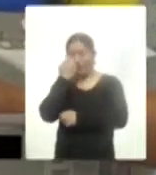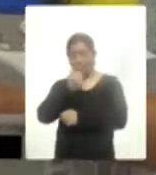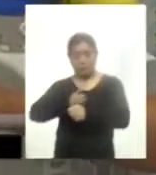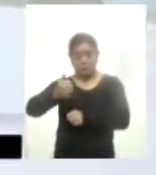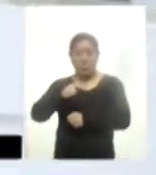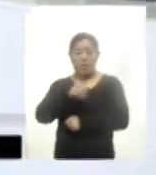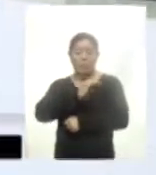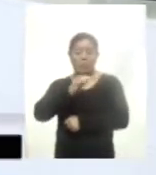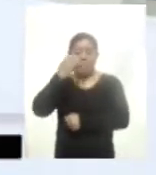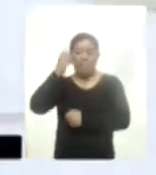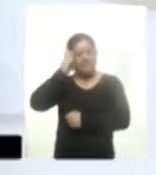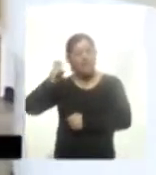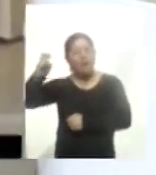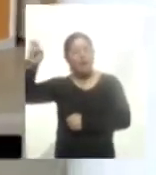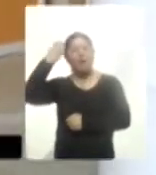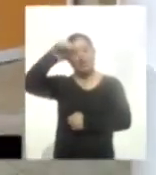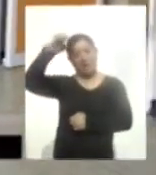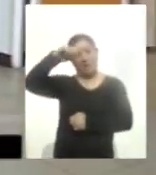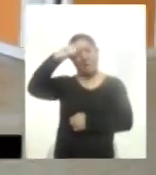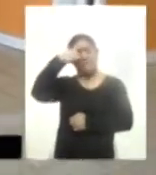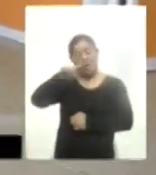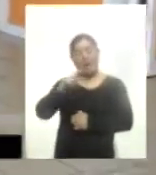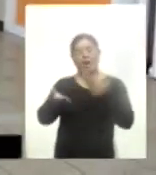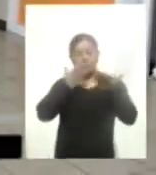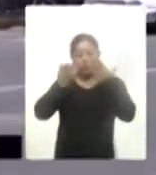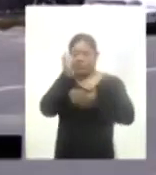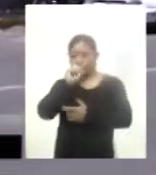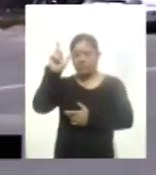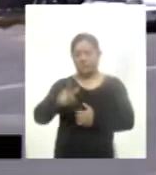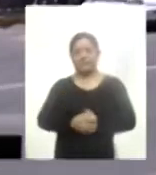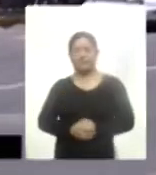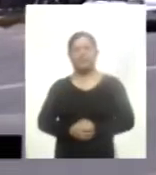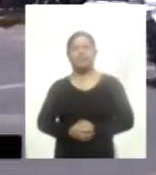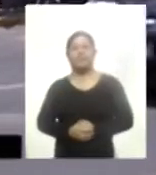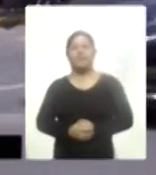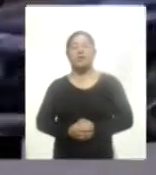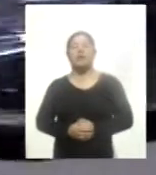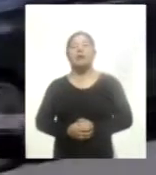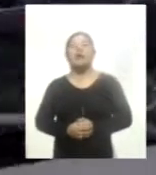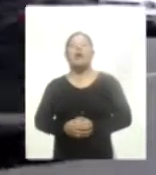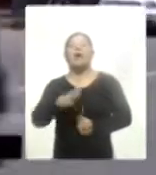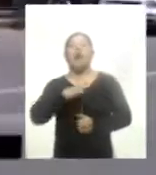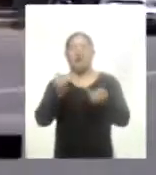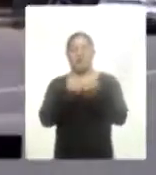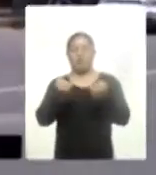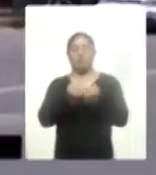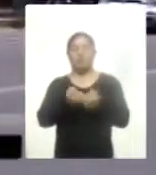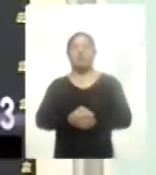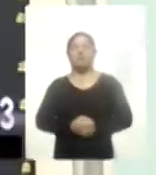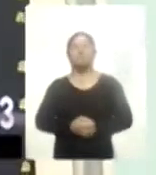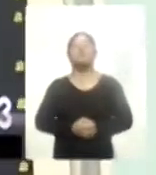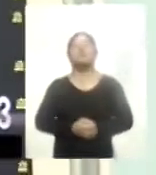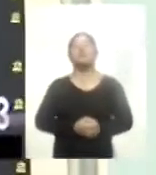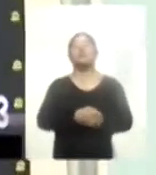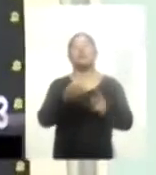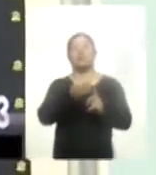de viajar al extranjero para especializarse. Cabe señalar que como parte de las acciones se implementará la estrategia de la Organización Panamericana